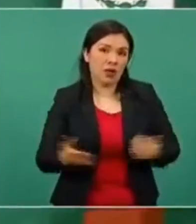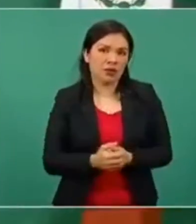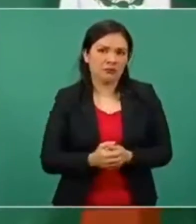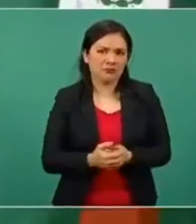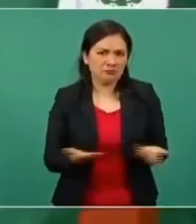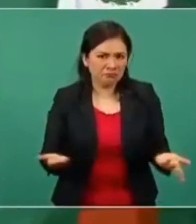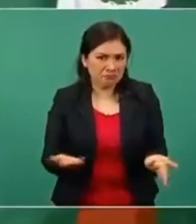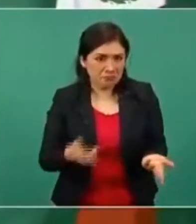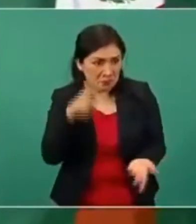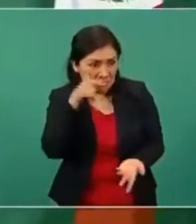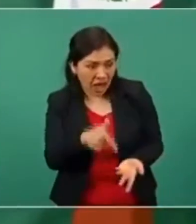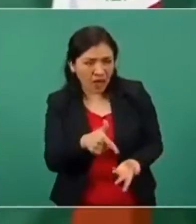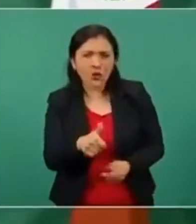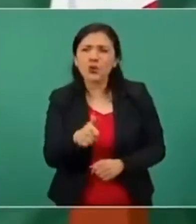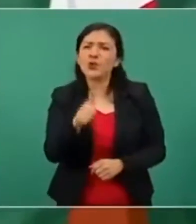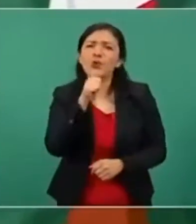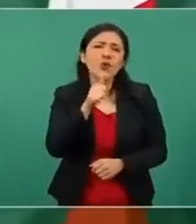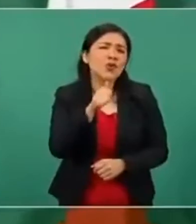resulta que no,